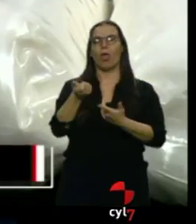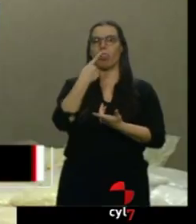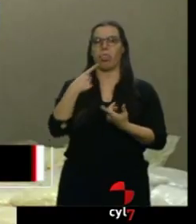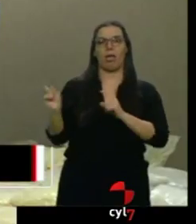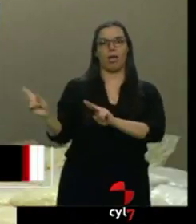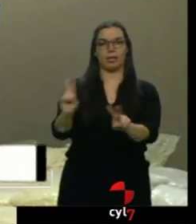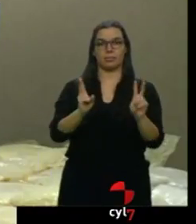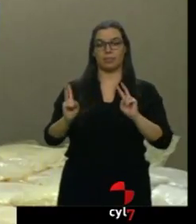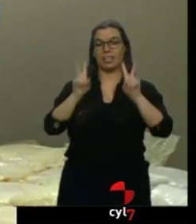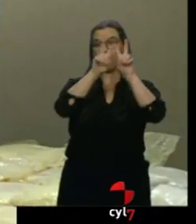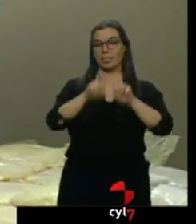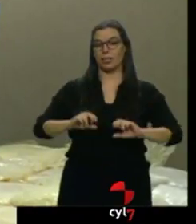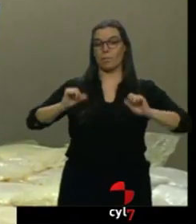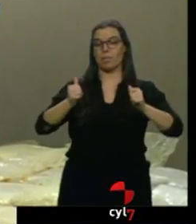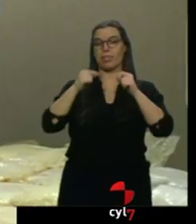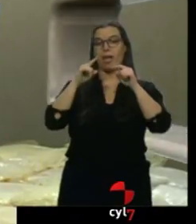a principios de año.